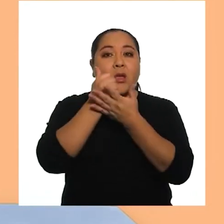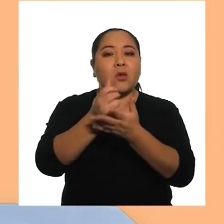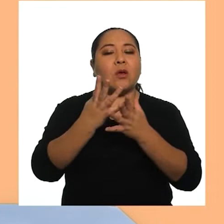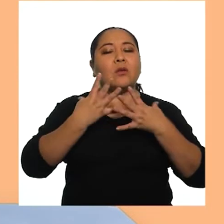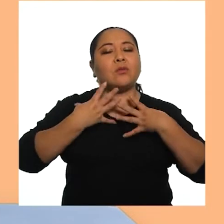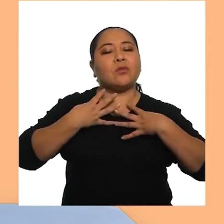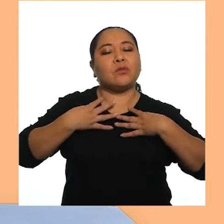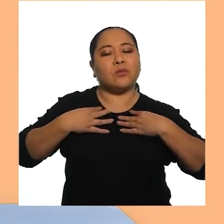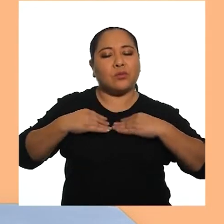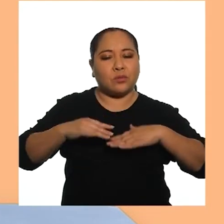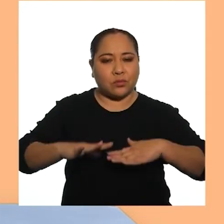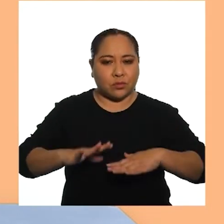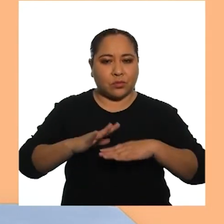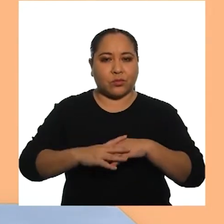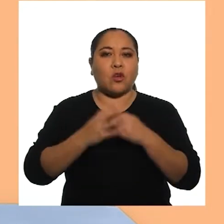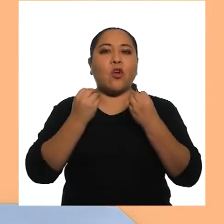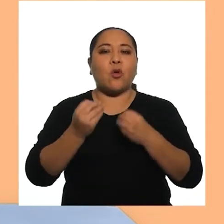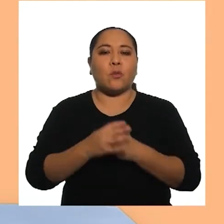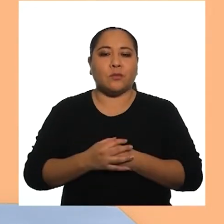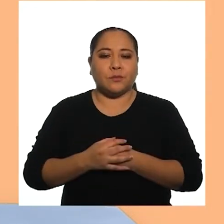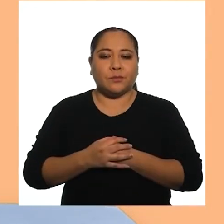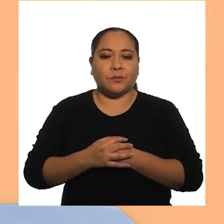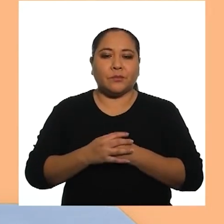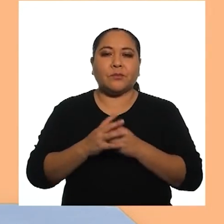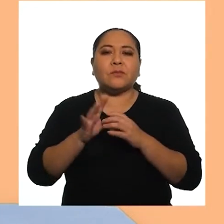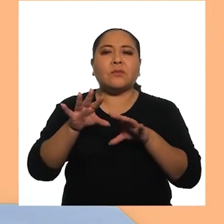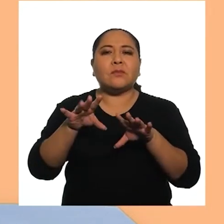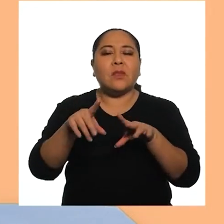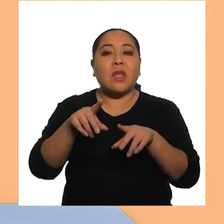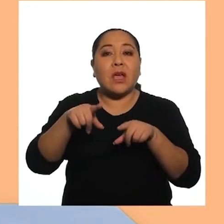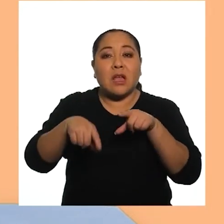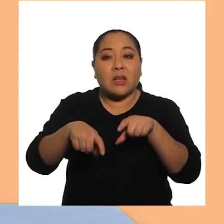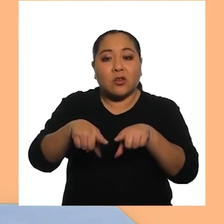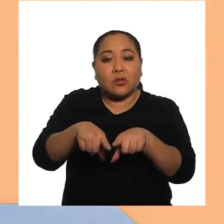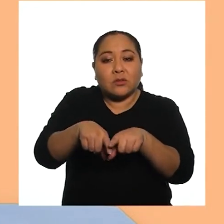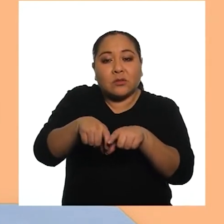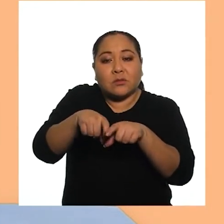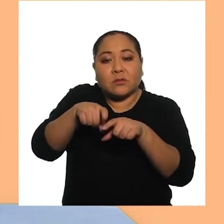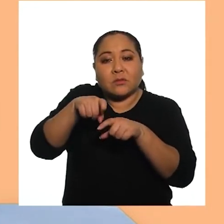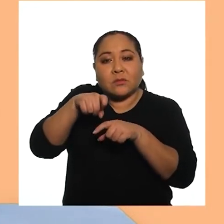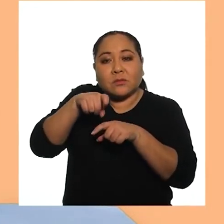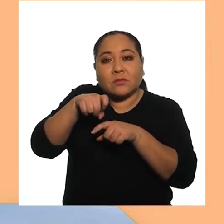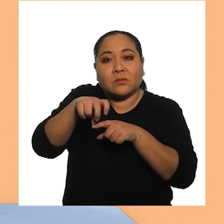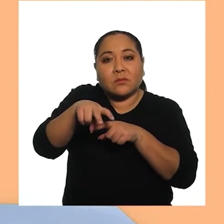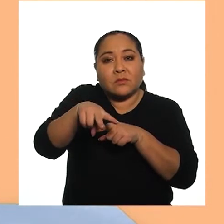Ayúdale a relajarse de la siguiente manera Doblando suavemente sus rodillas